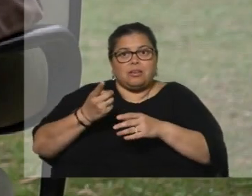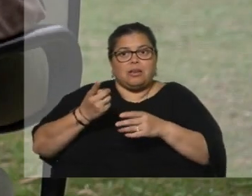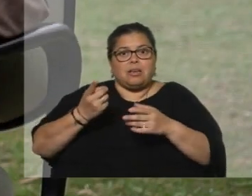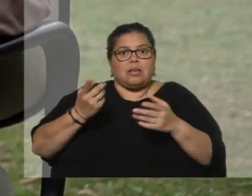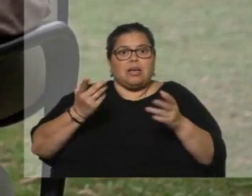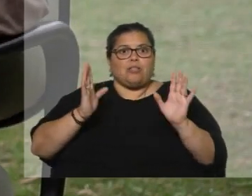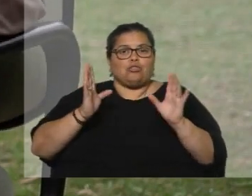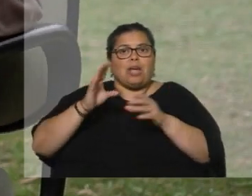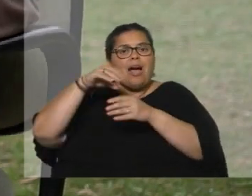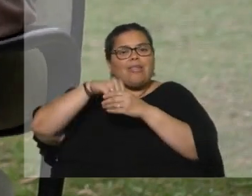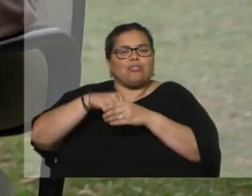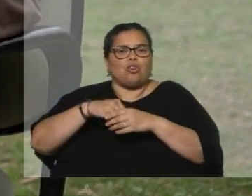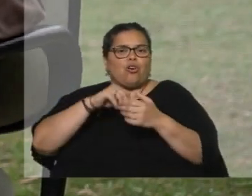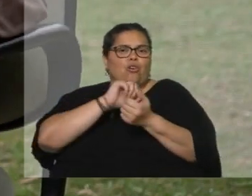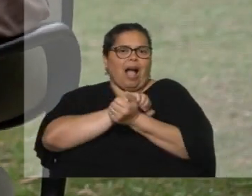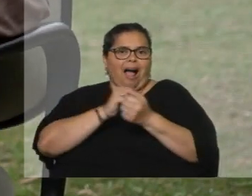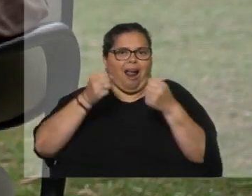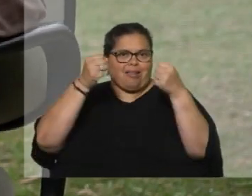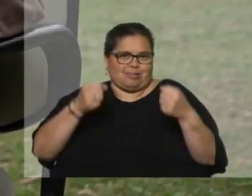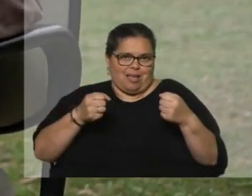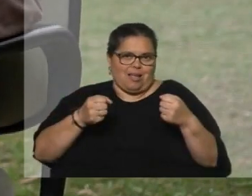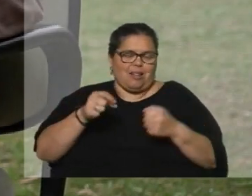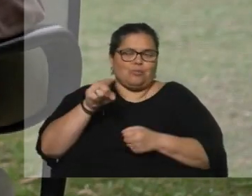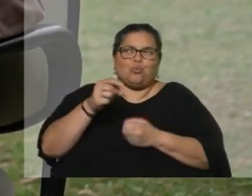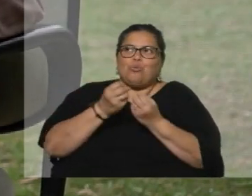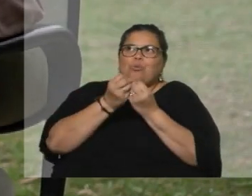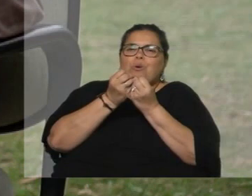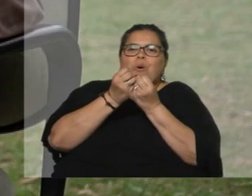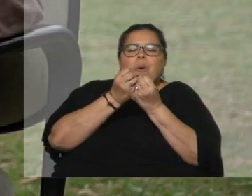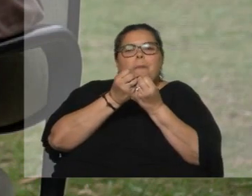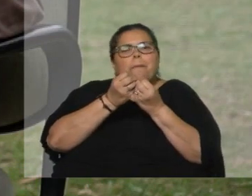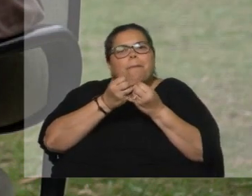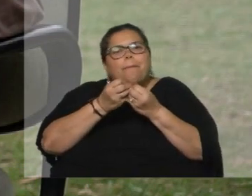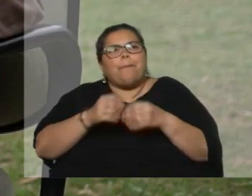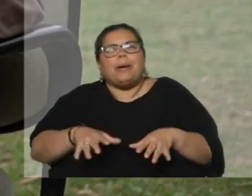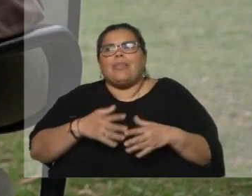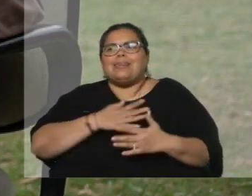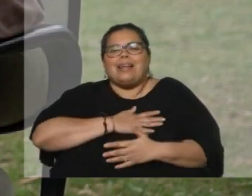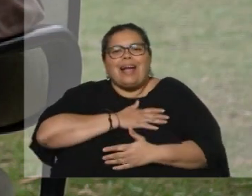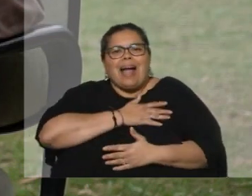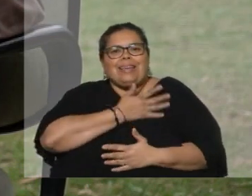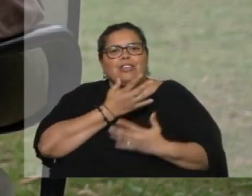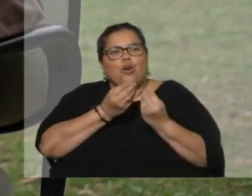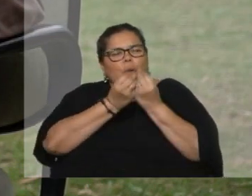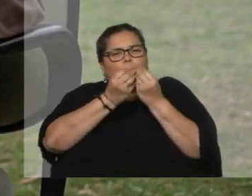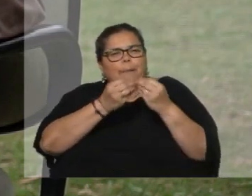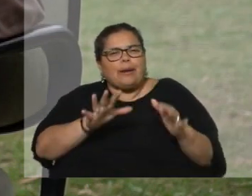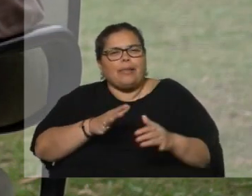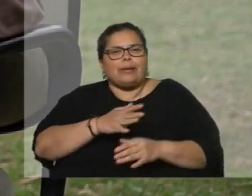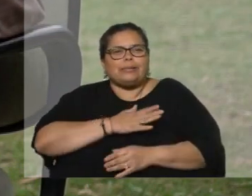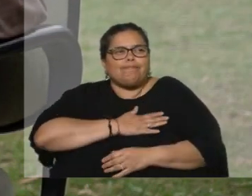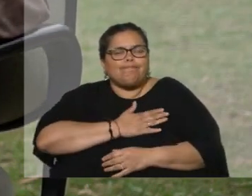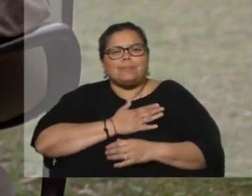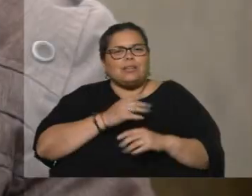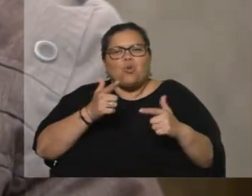Dentro de la prisión vas perdiendo, vas perdiendo el cariño, el afecto. Ya no te hace falta el